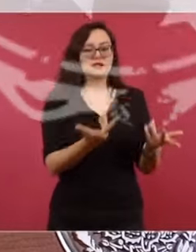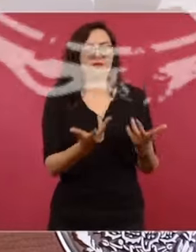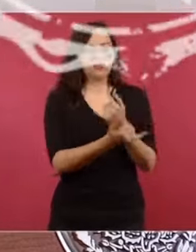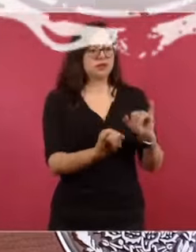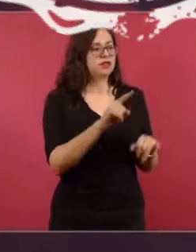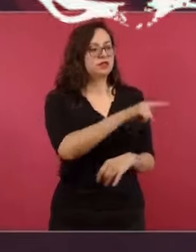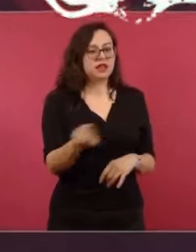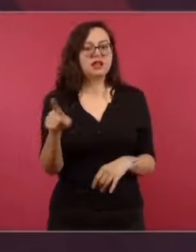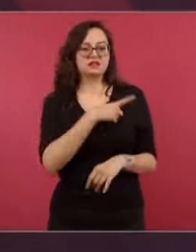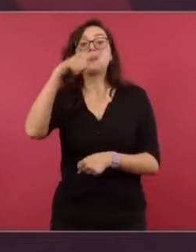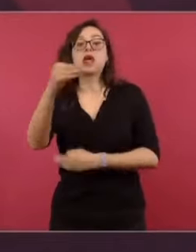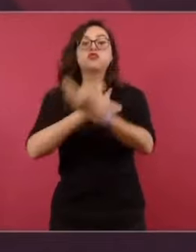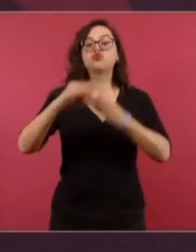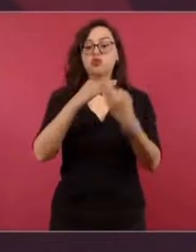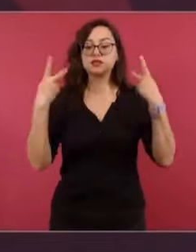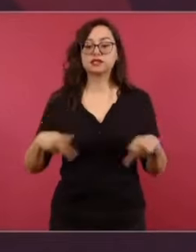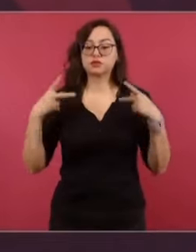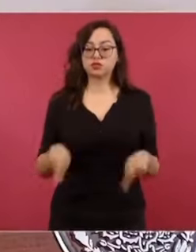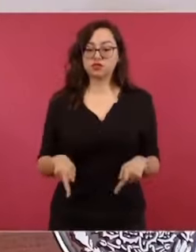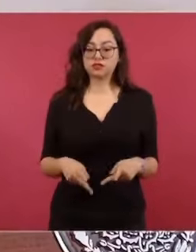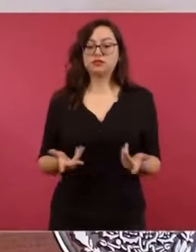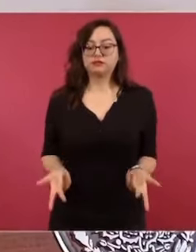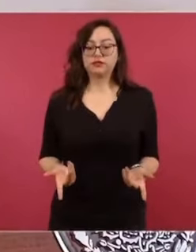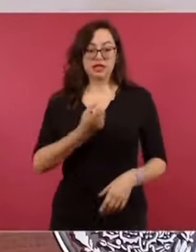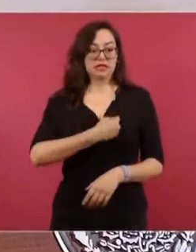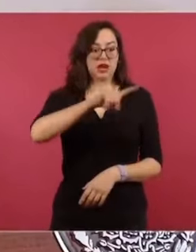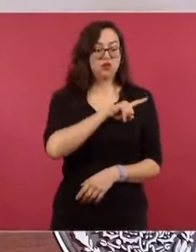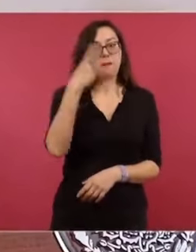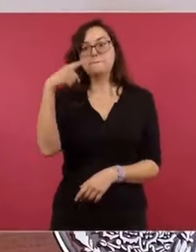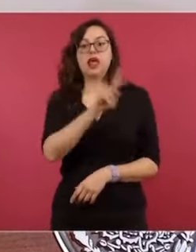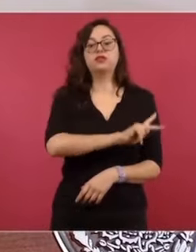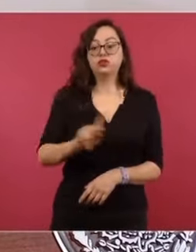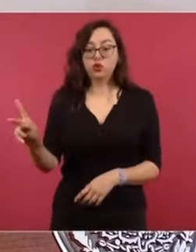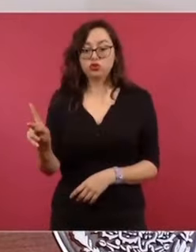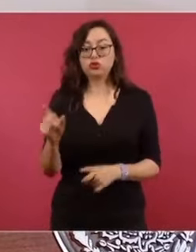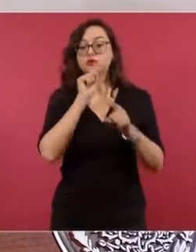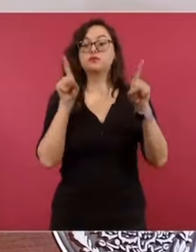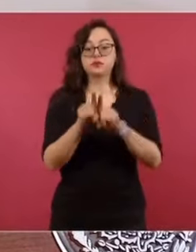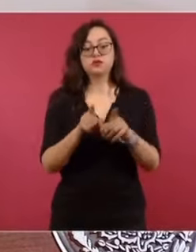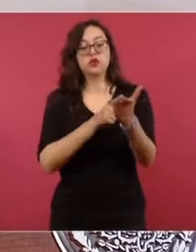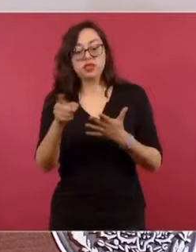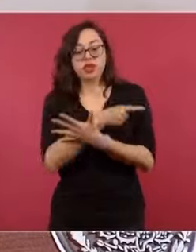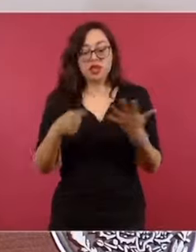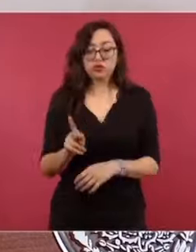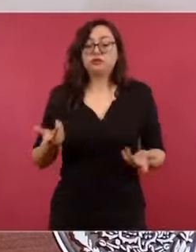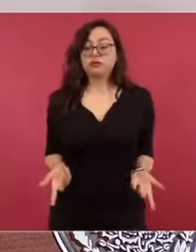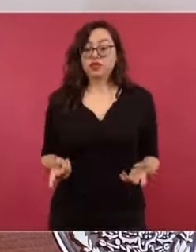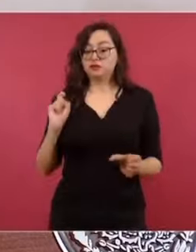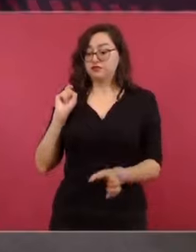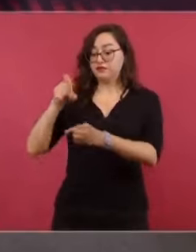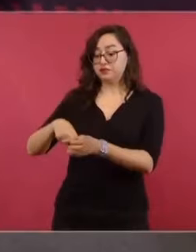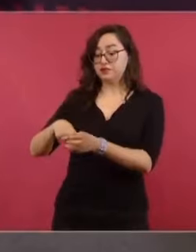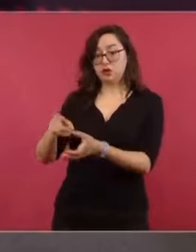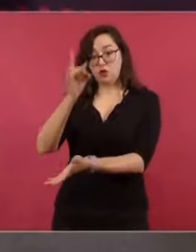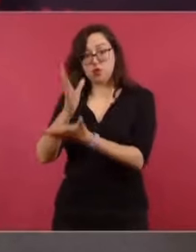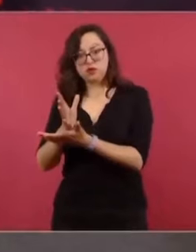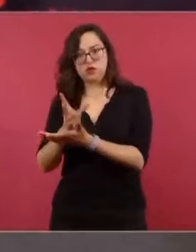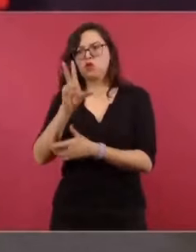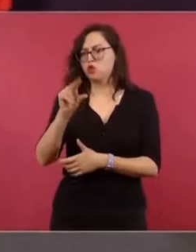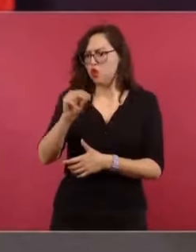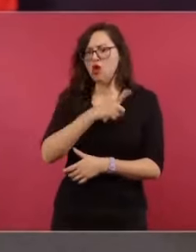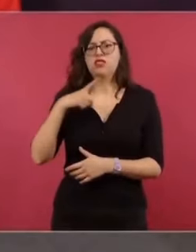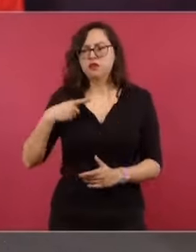Que la seguridad social sea universal, como la salud, que no sea nada más para derechohabientes, sino que se avance